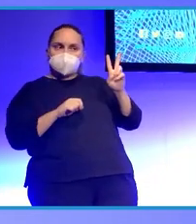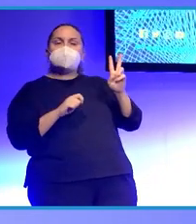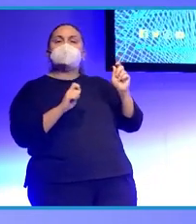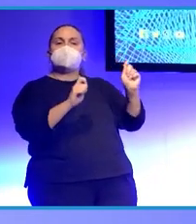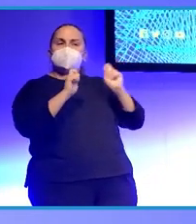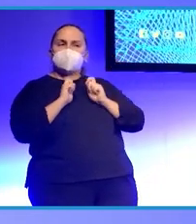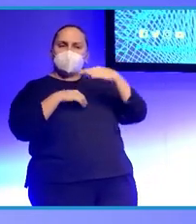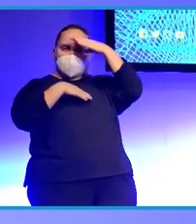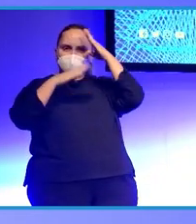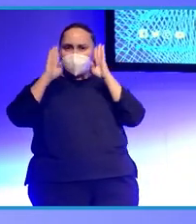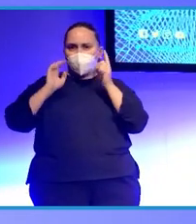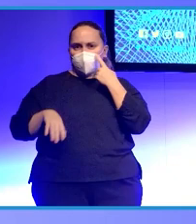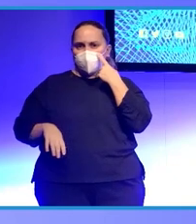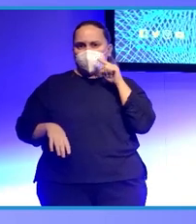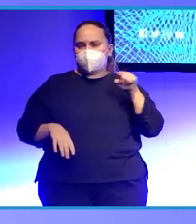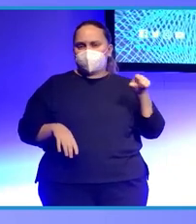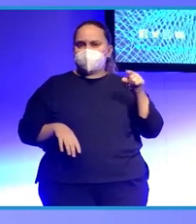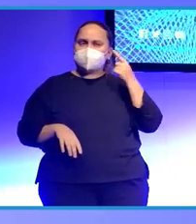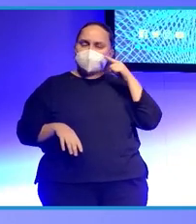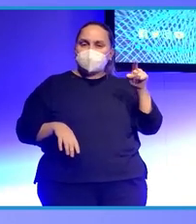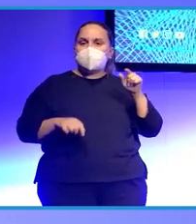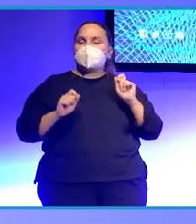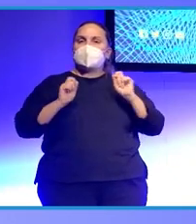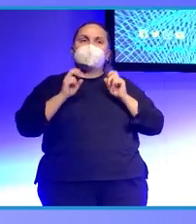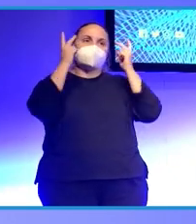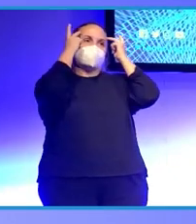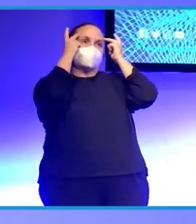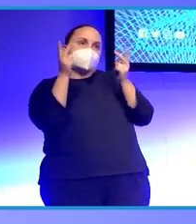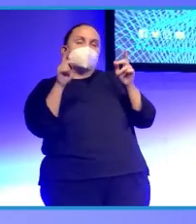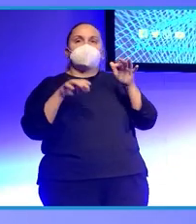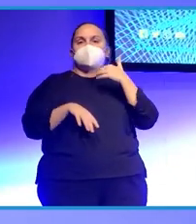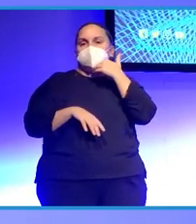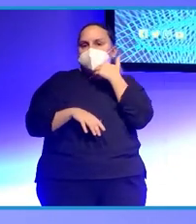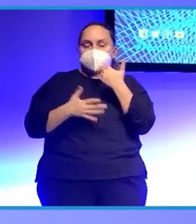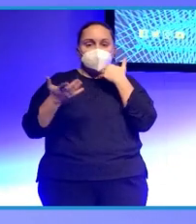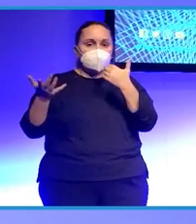atención, para desahogar un poco cuando se está haciendo demasiado